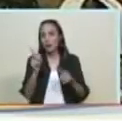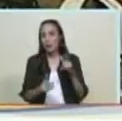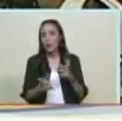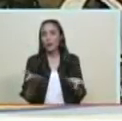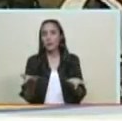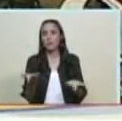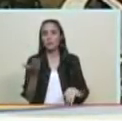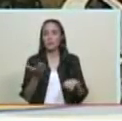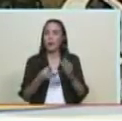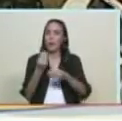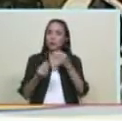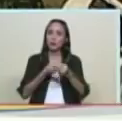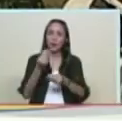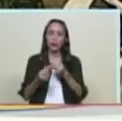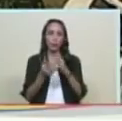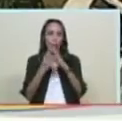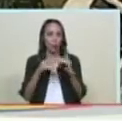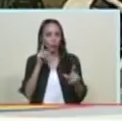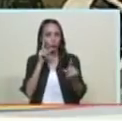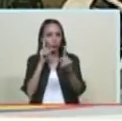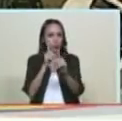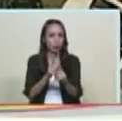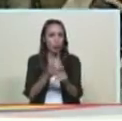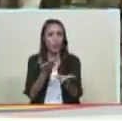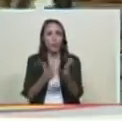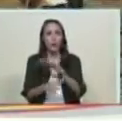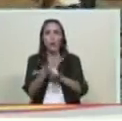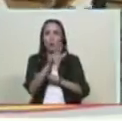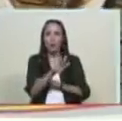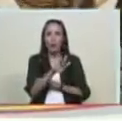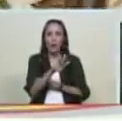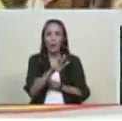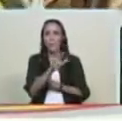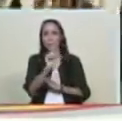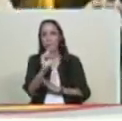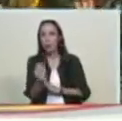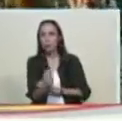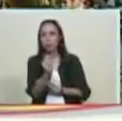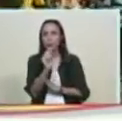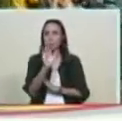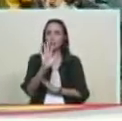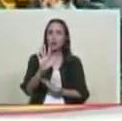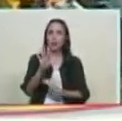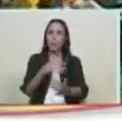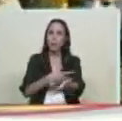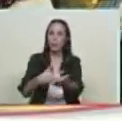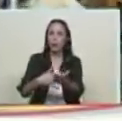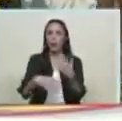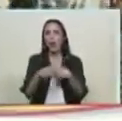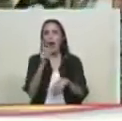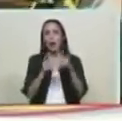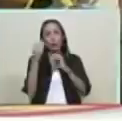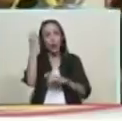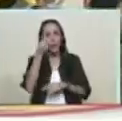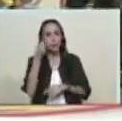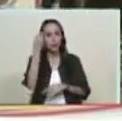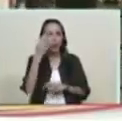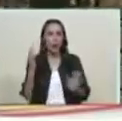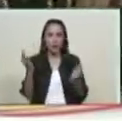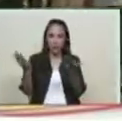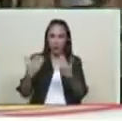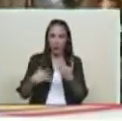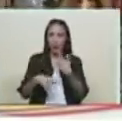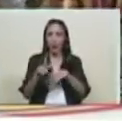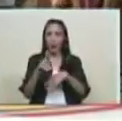establecer todas las atenciones a los más de 3.5 millones de personas que piensan visitar estos 120 espacios